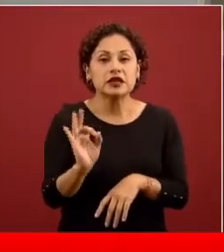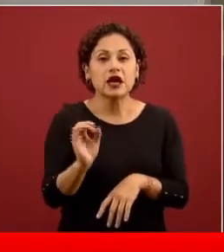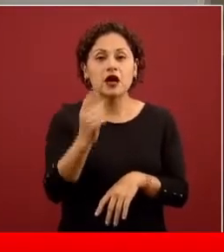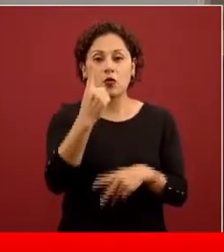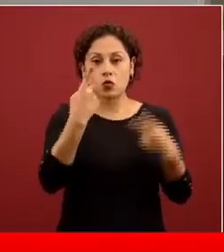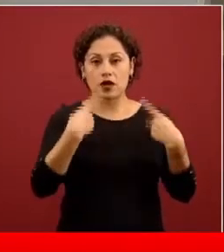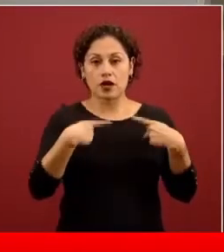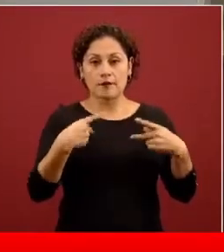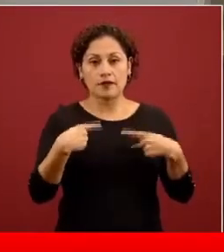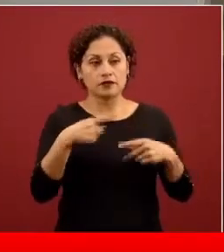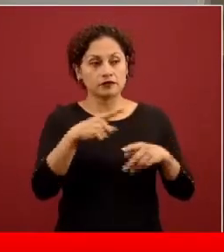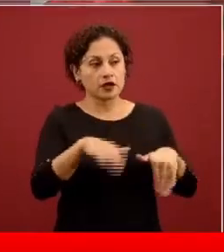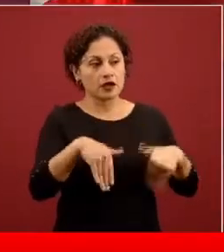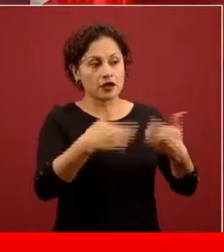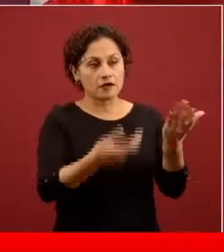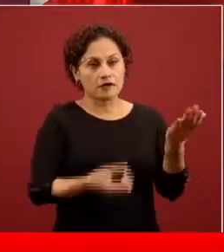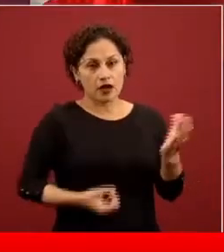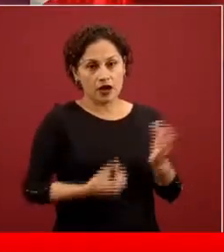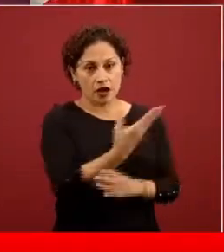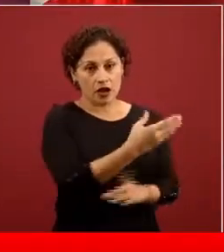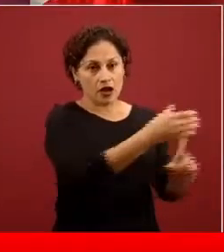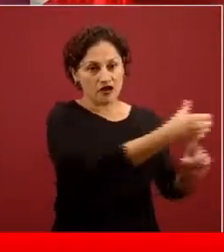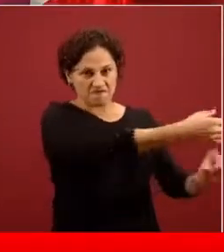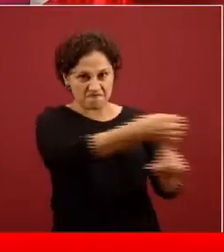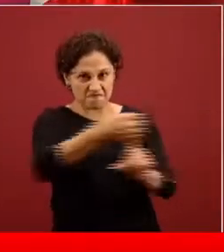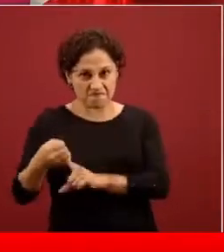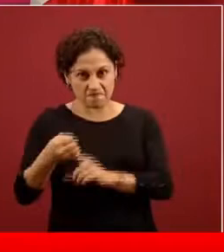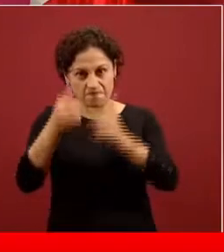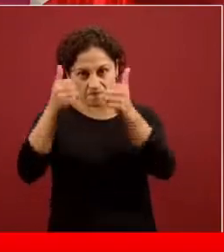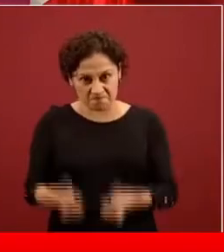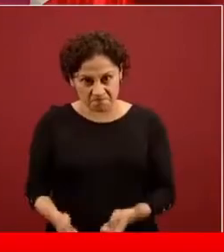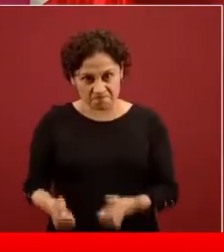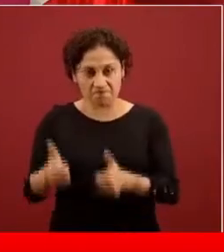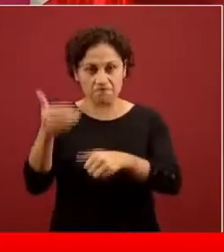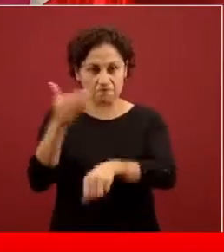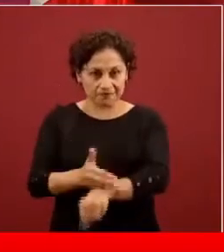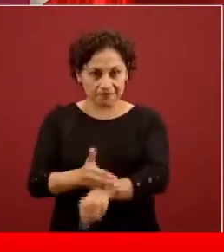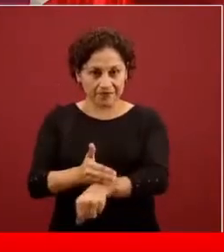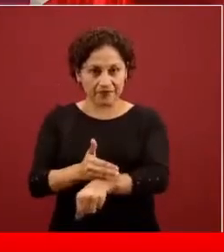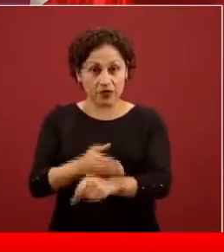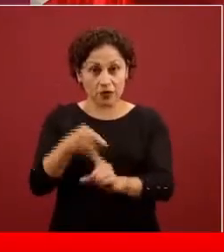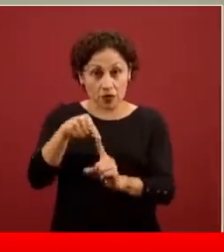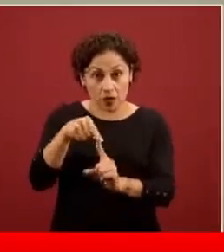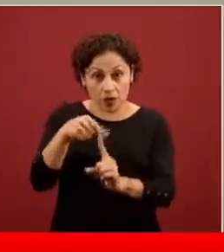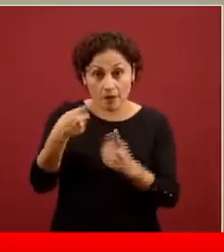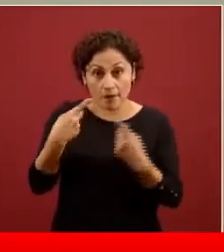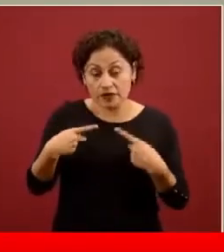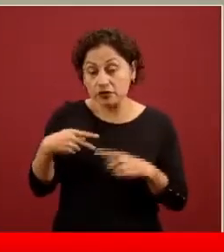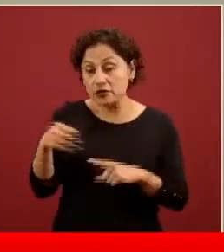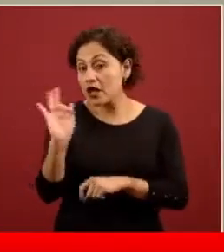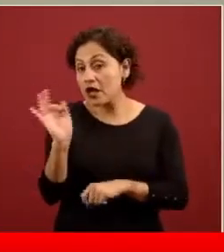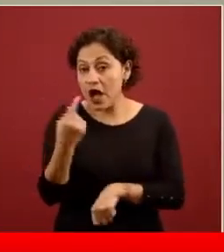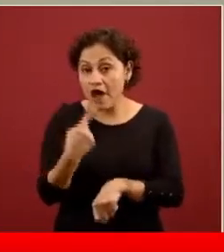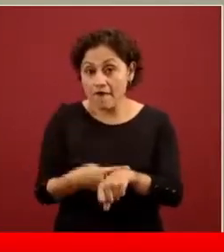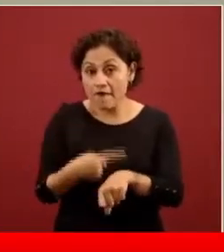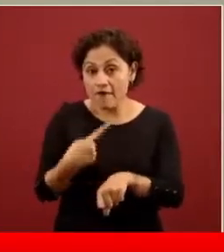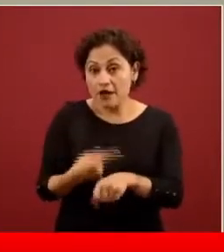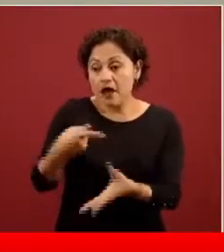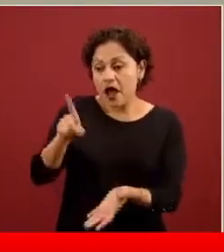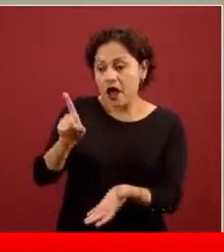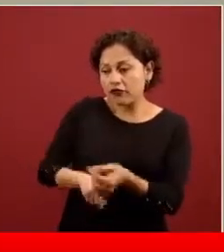que estuviera infectada, lo único que resultaría es un incremento del riesgo de